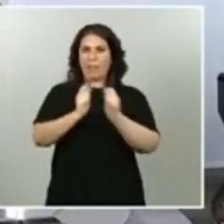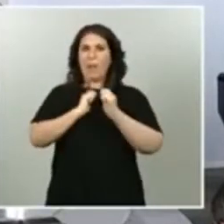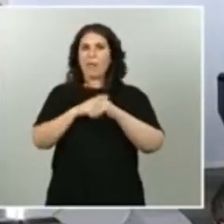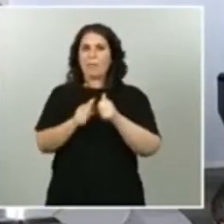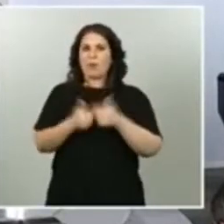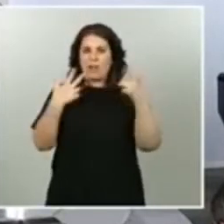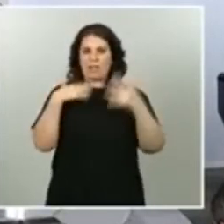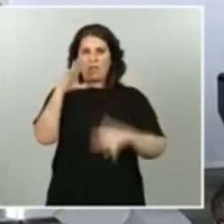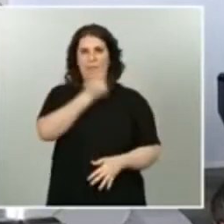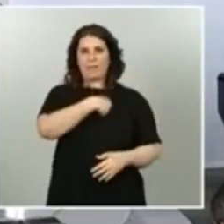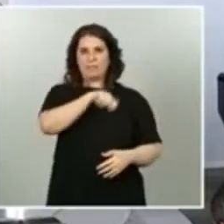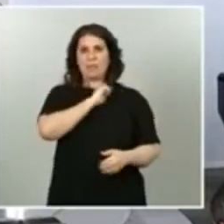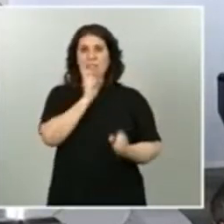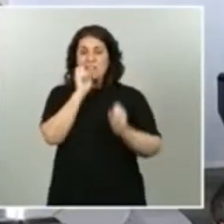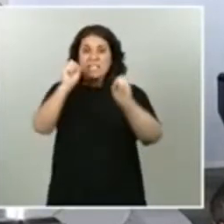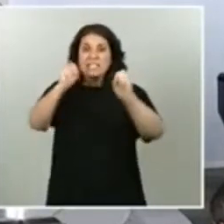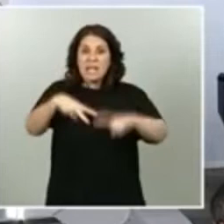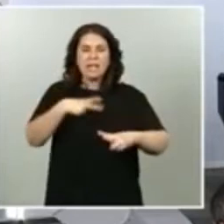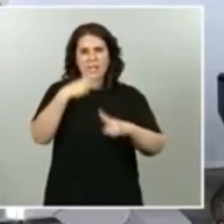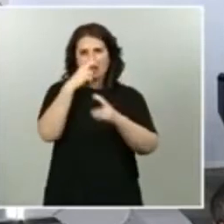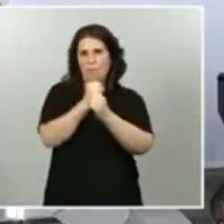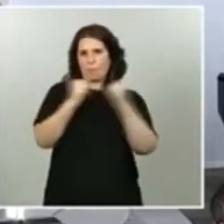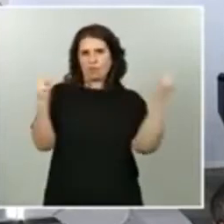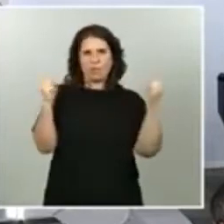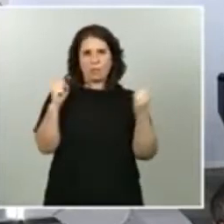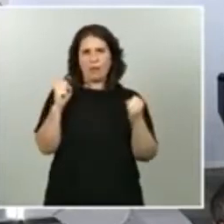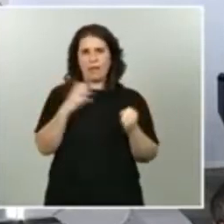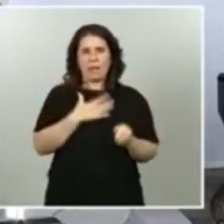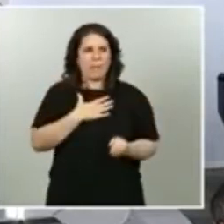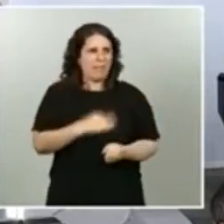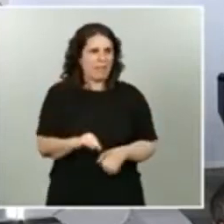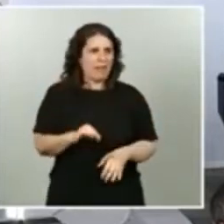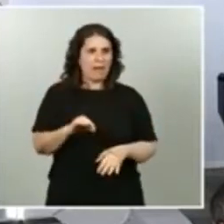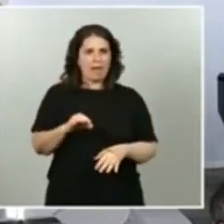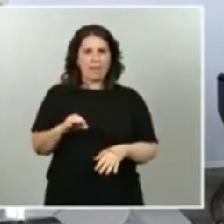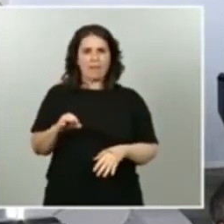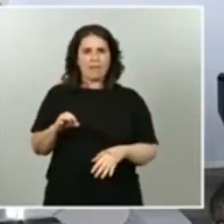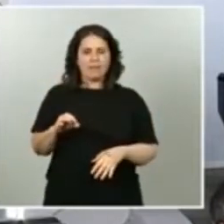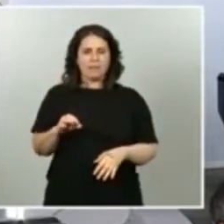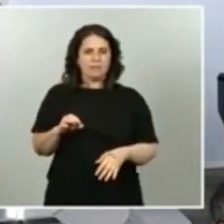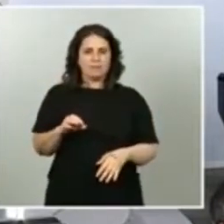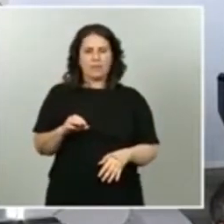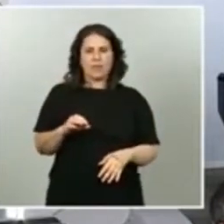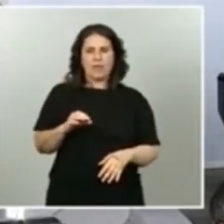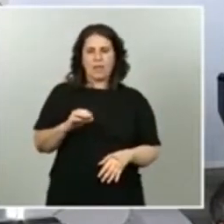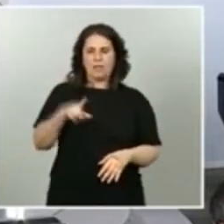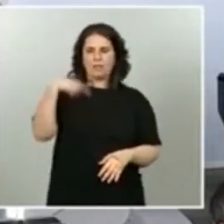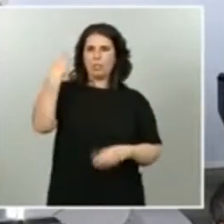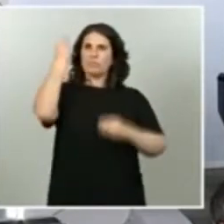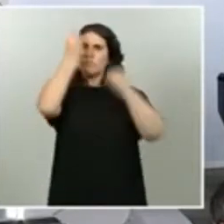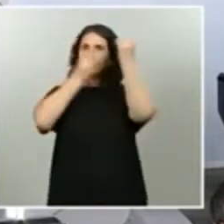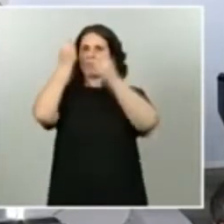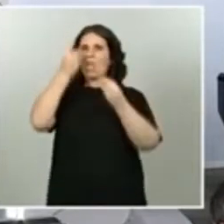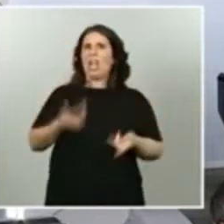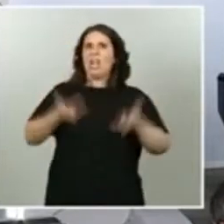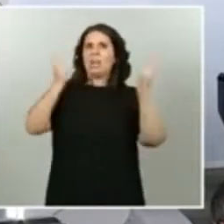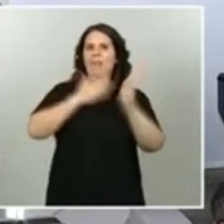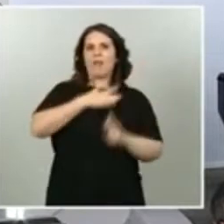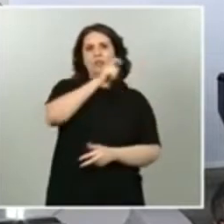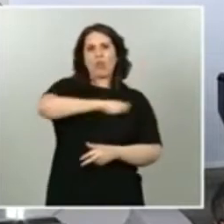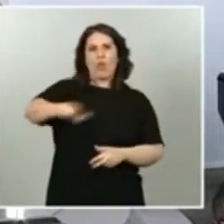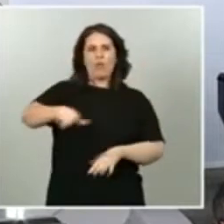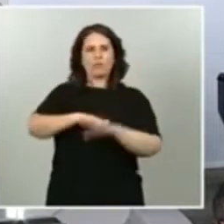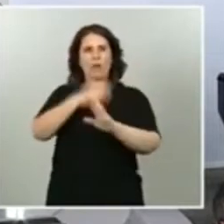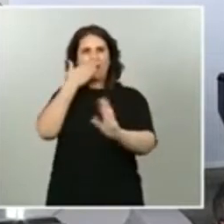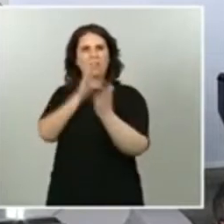Sin ello sería imposible que hubiera capacidad para poder tener criterio libre por parte de los ciudadanos a la hora de enfrentar los problemas